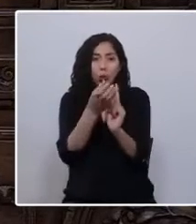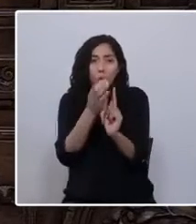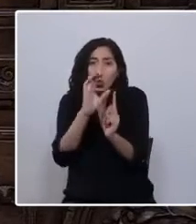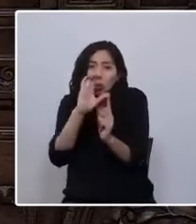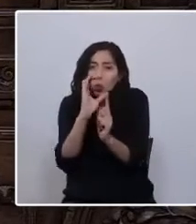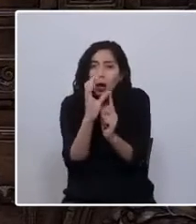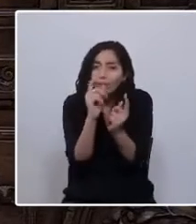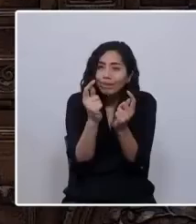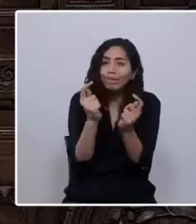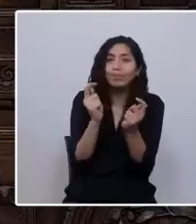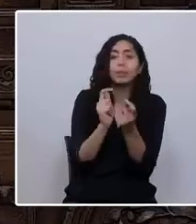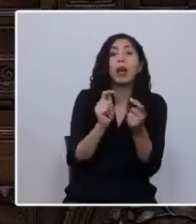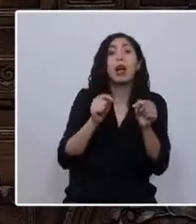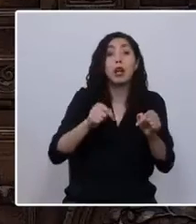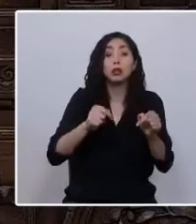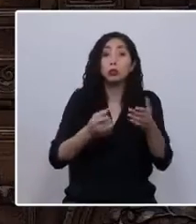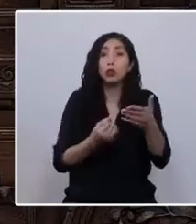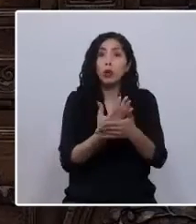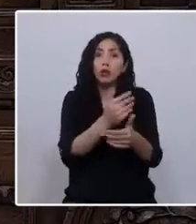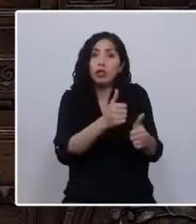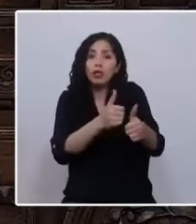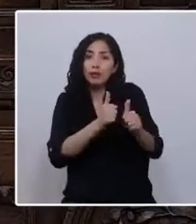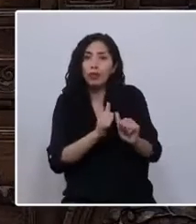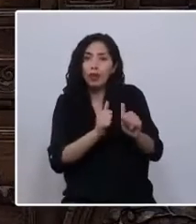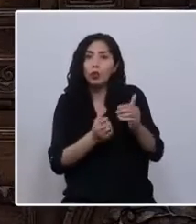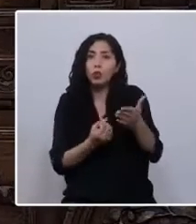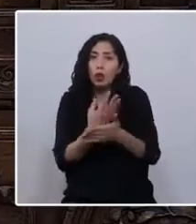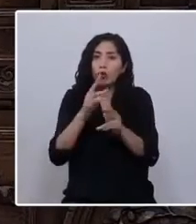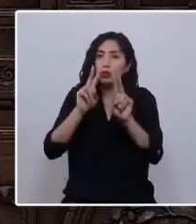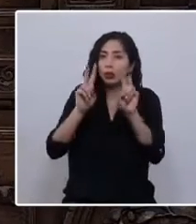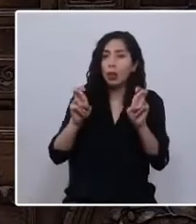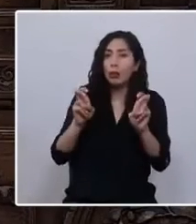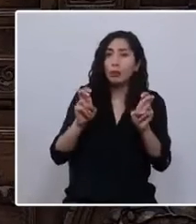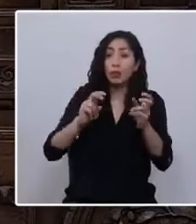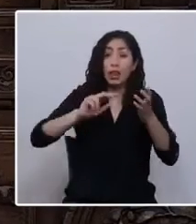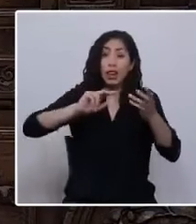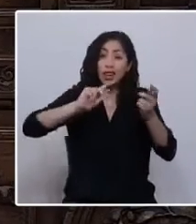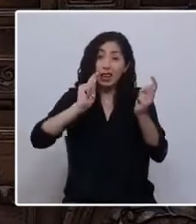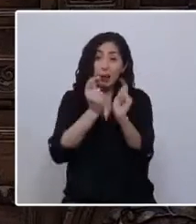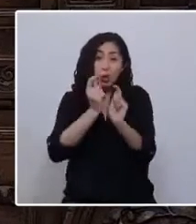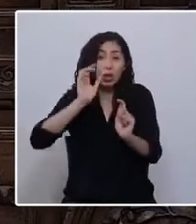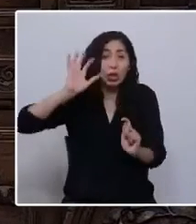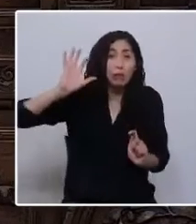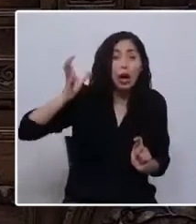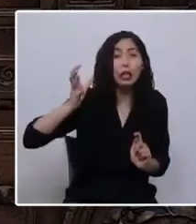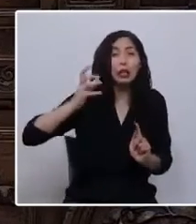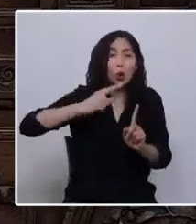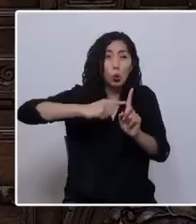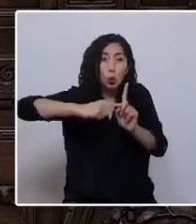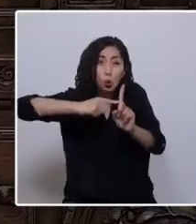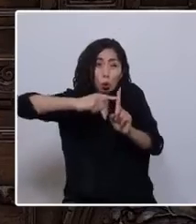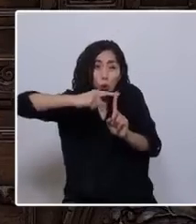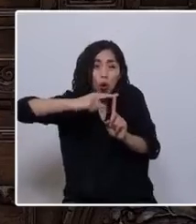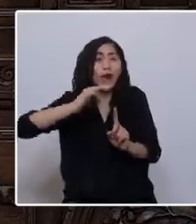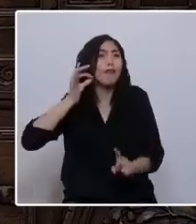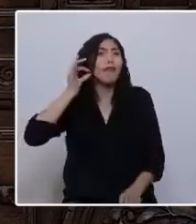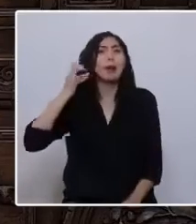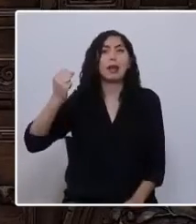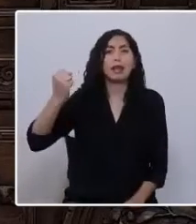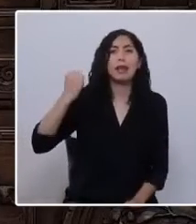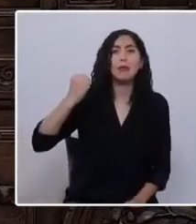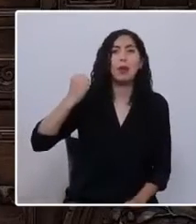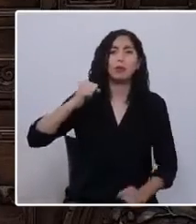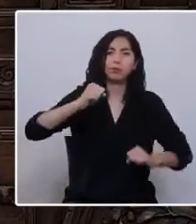nueva época que trae nuevos desafíos y nuevas temáticas. El cambio climático, el calentamiento global, el feminismo, la cuarta revolución industrial, la